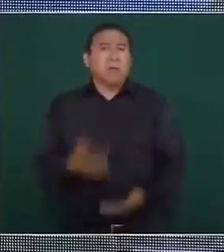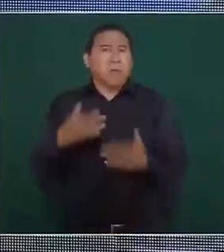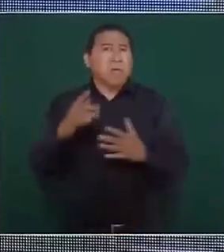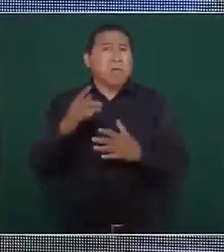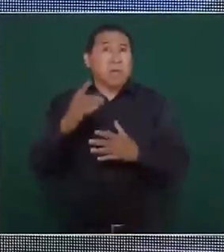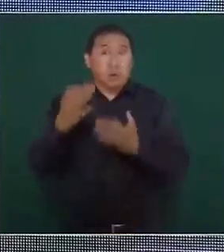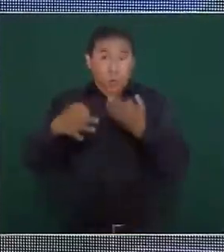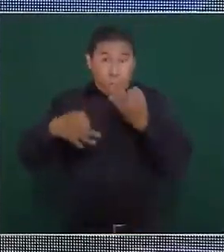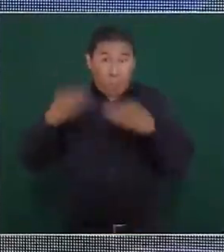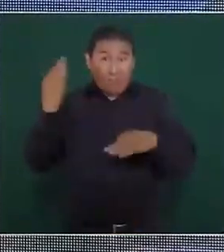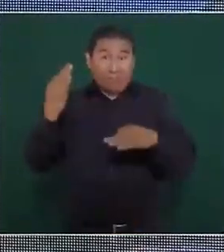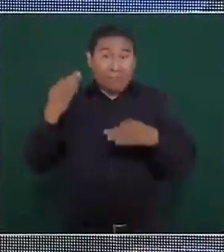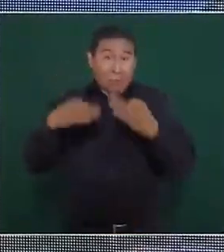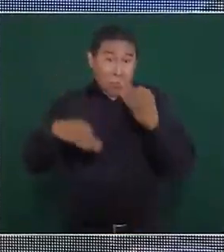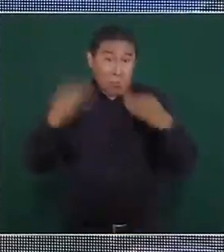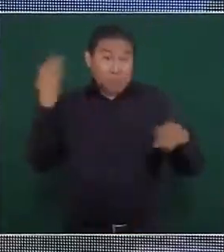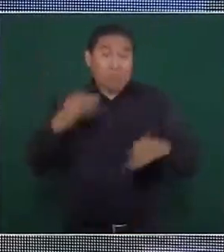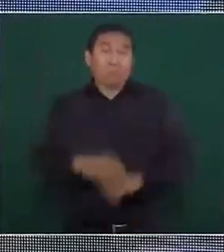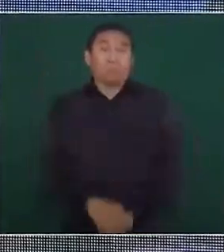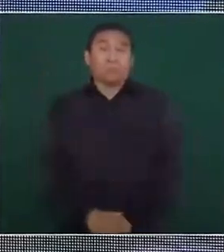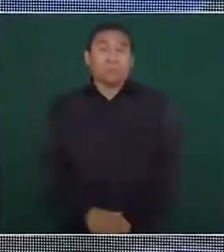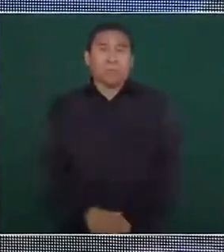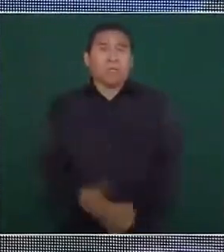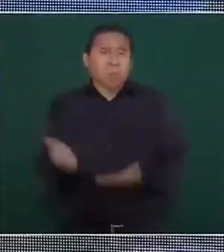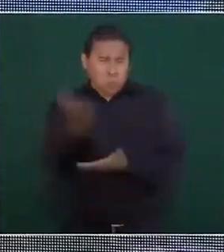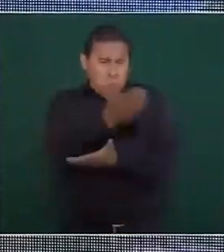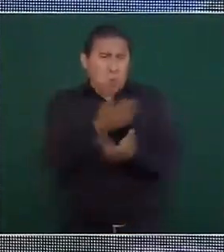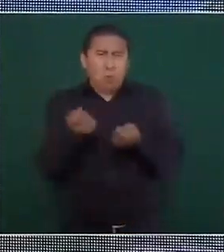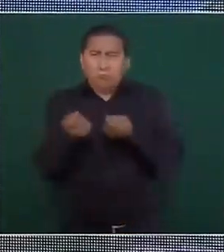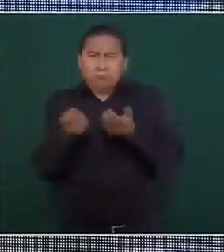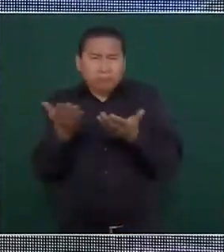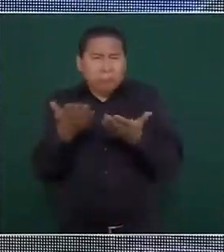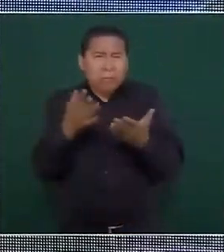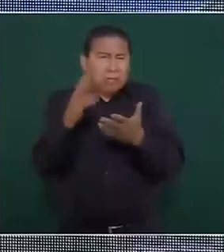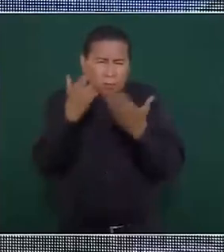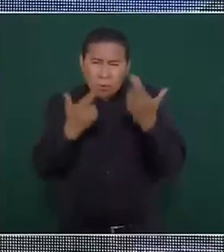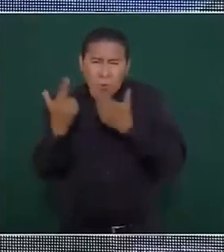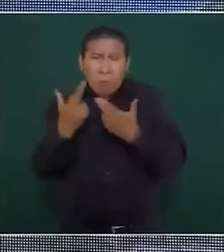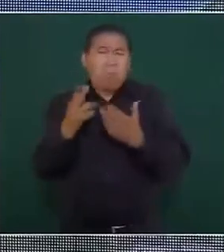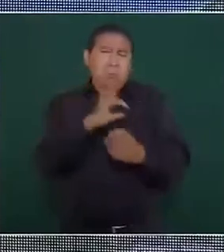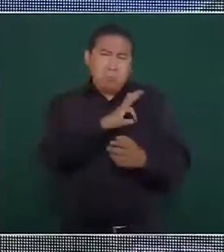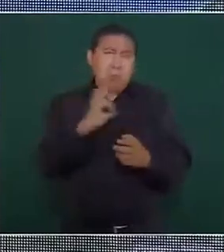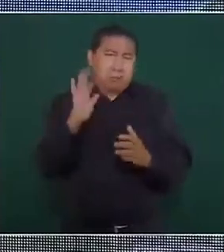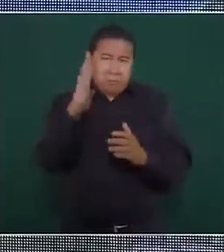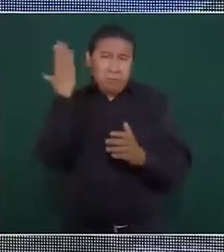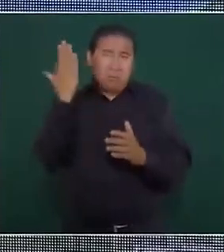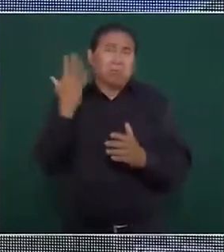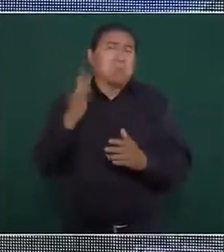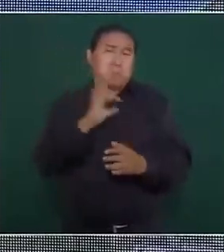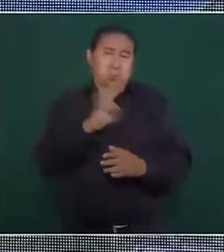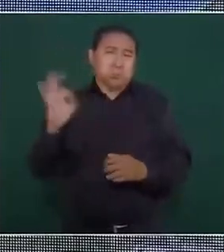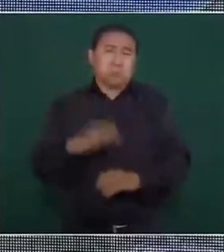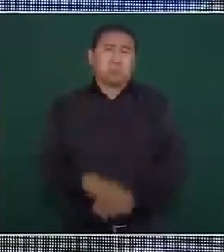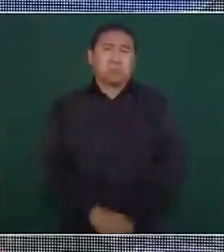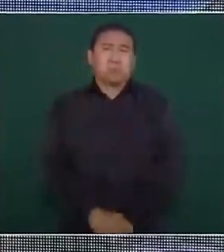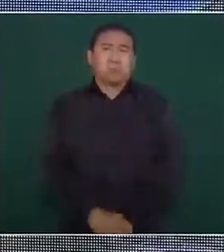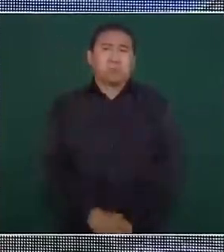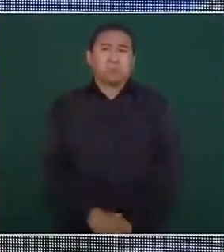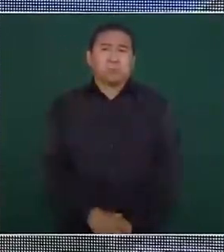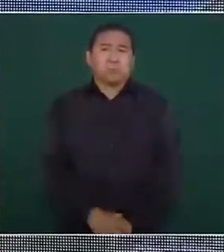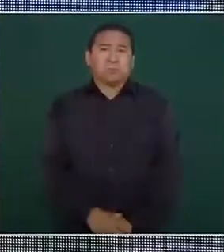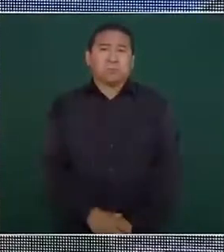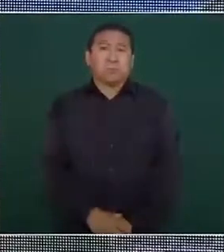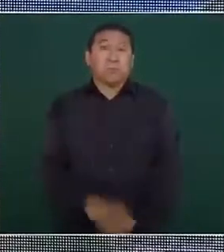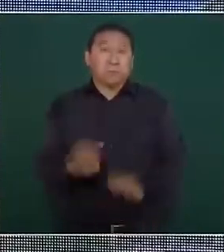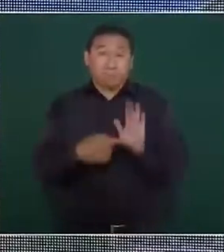a los jueces que nos resuelvan lo más pronto posible. tanto en el caso